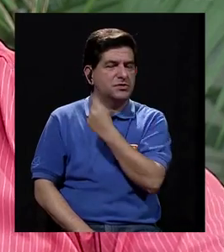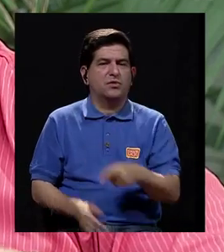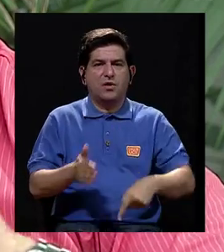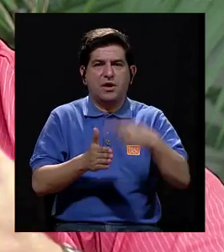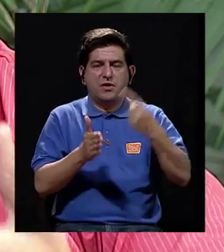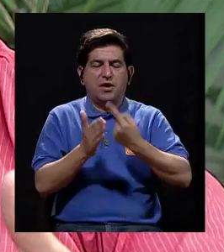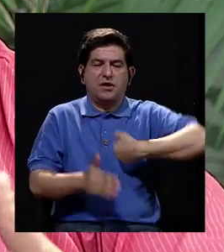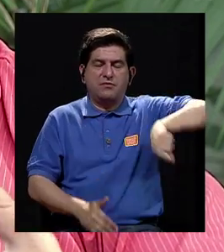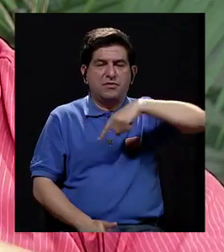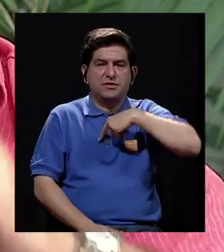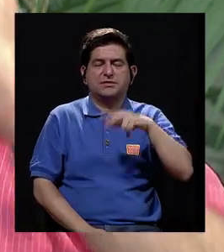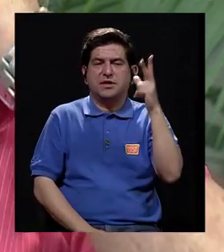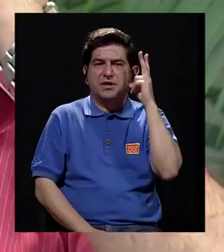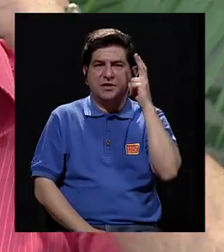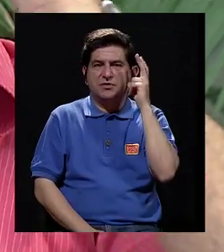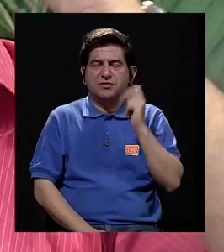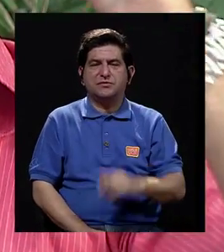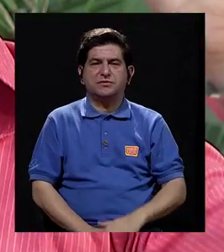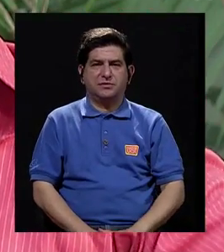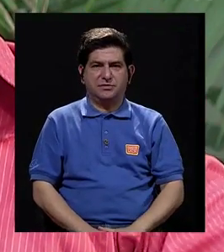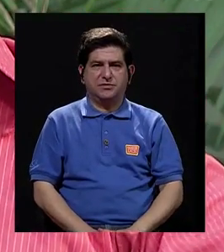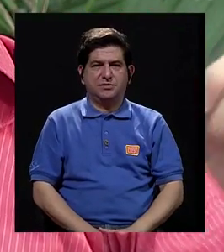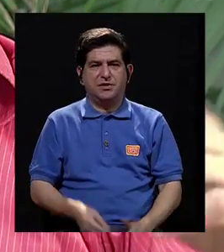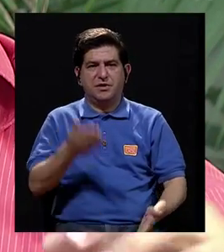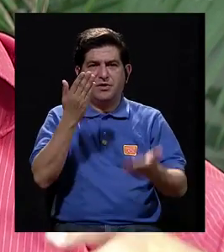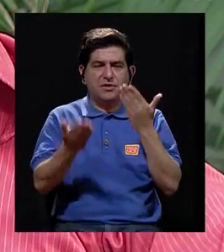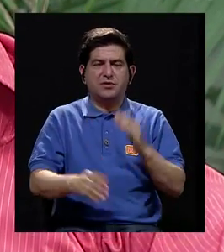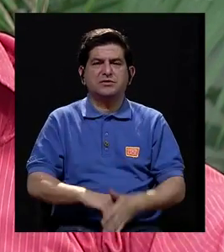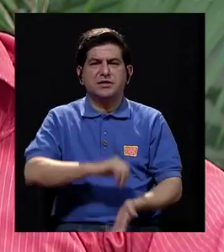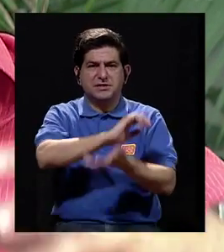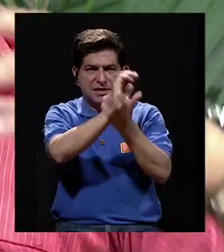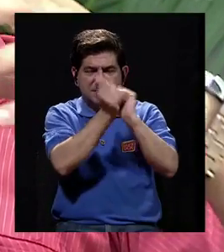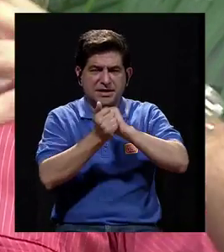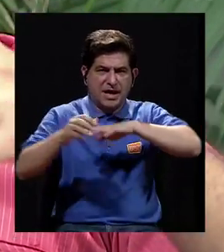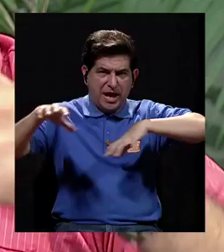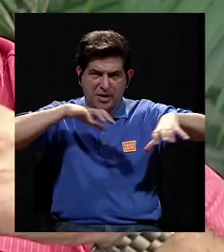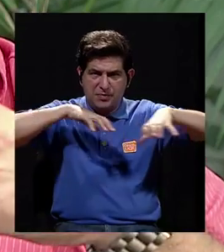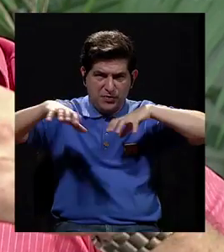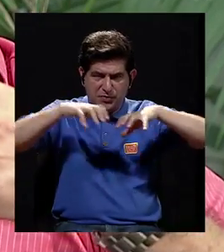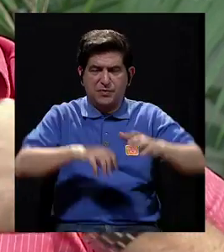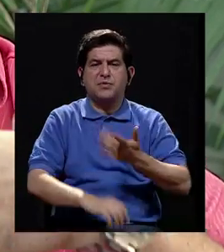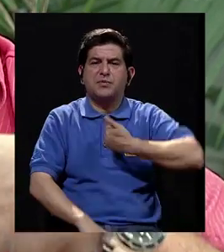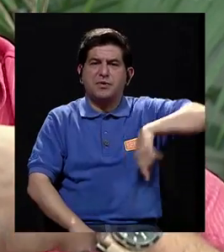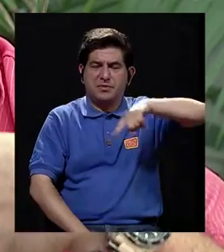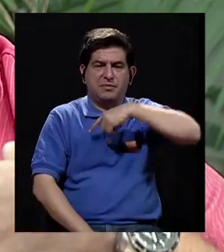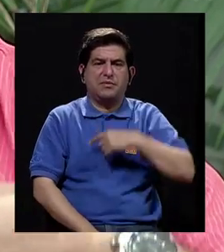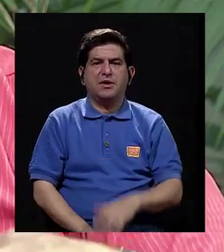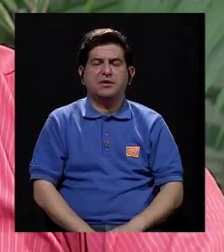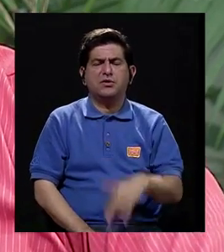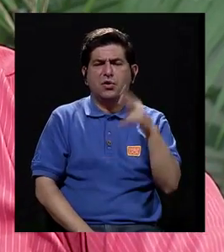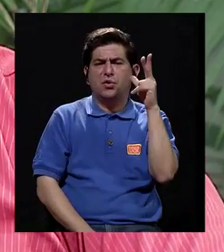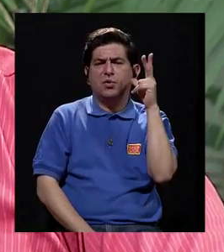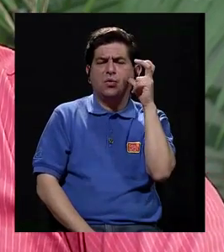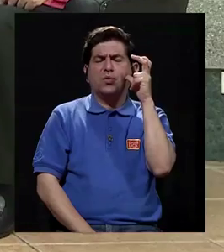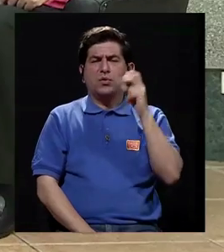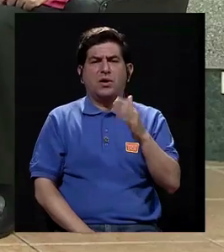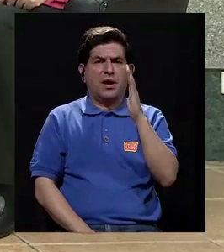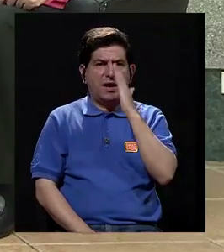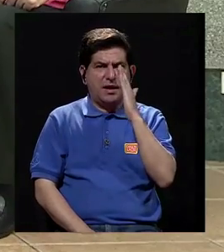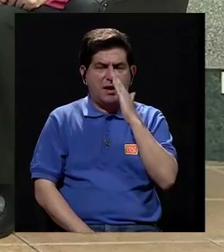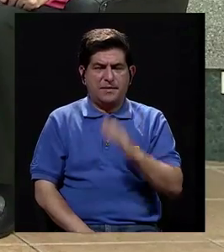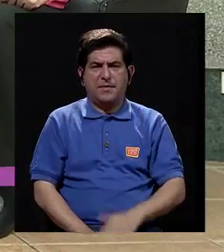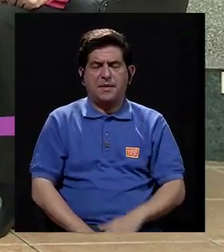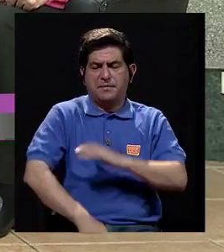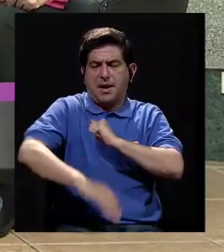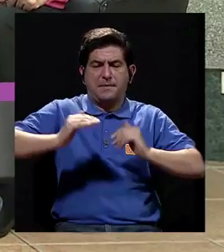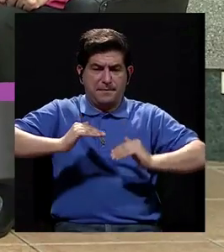muchas veces, en alguna ocasión, nosotros los hemos oído un pitito en el oído, que tal vez hacemos un cambio de movimiento a nosotros y nos suena. En la